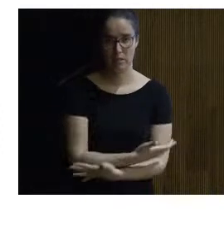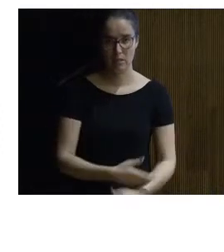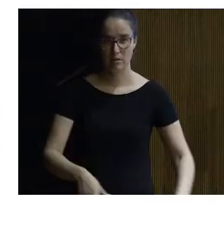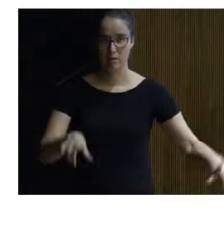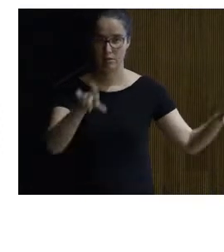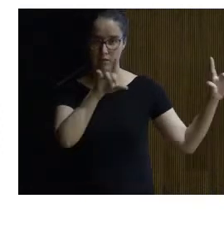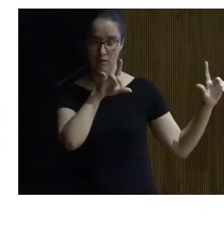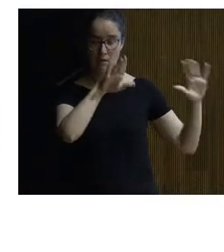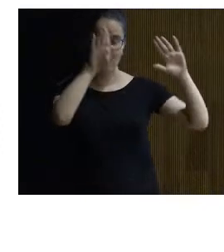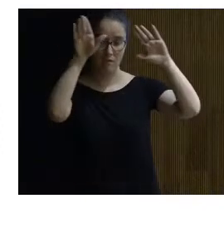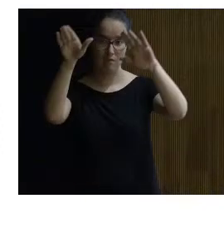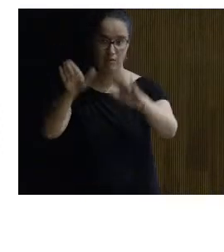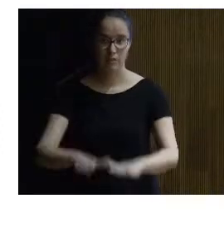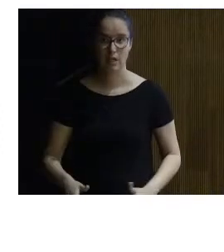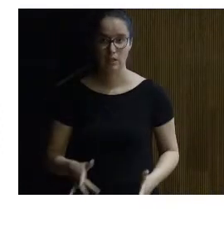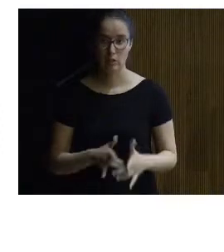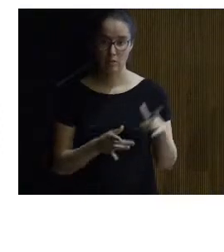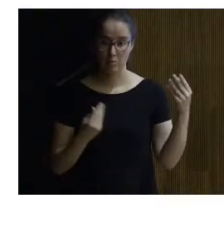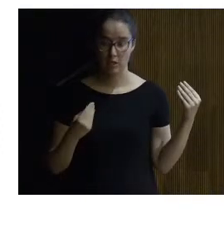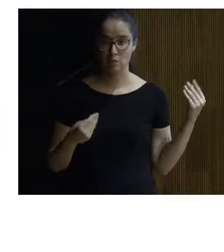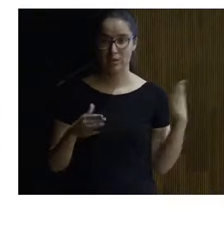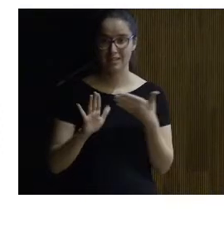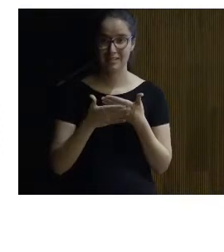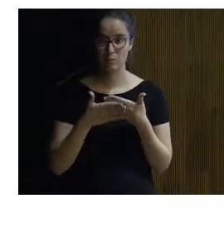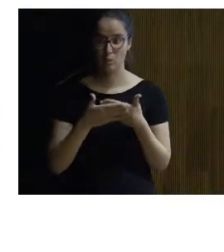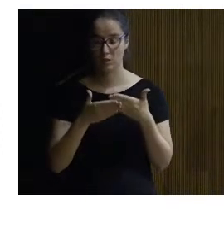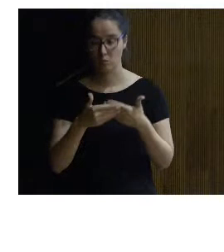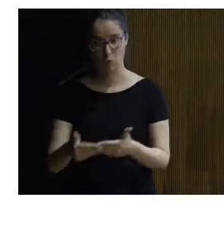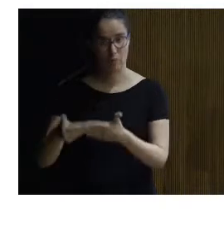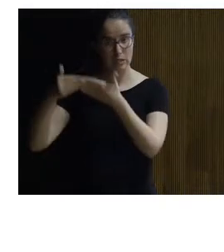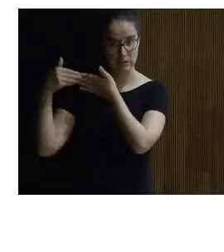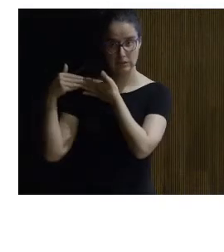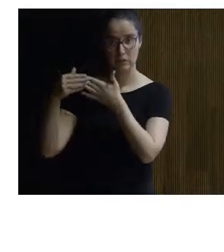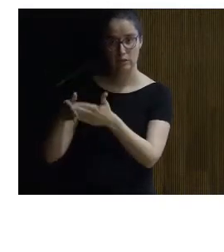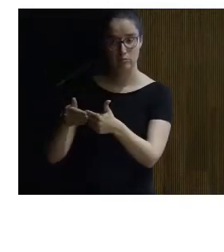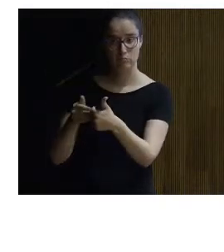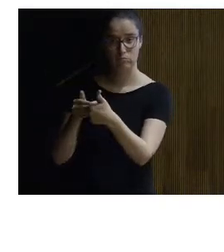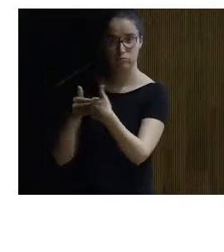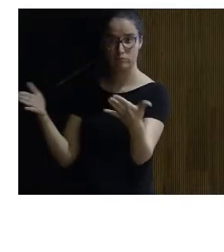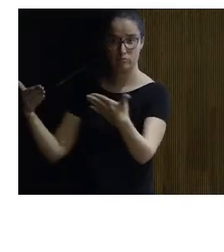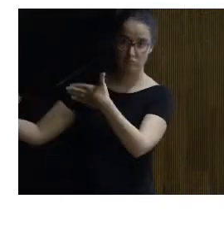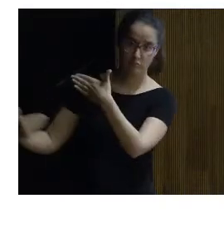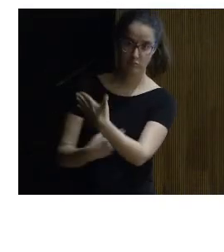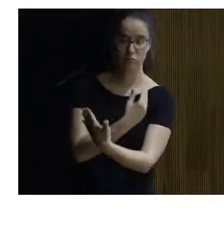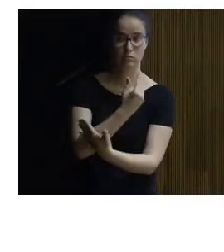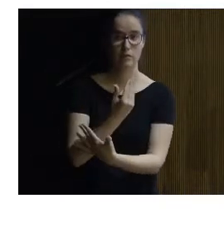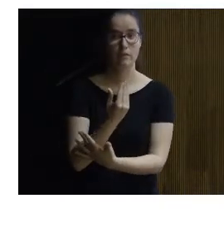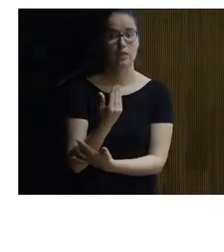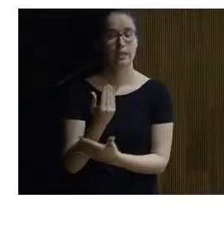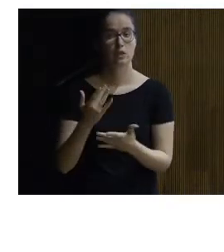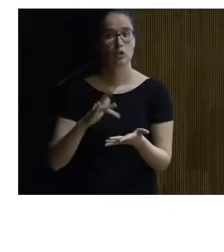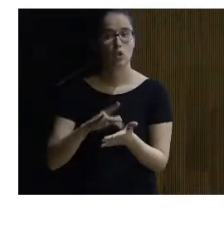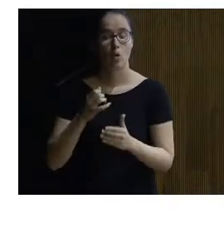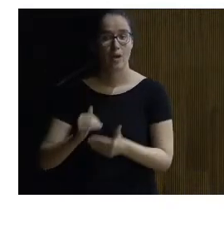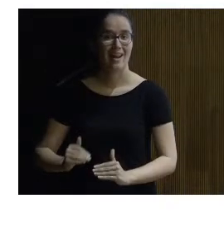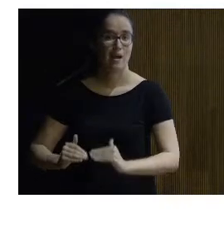aquí al final se ha colocado aquí esta puerta se ha retrasado aquí se ha abierto se accede por aquí y aquí se ha colocado